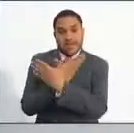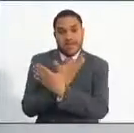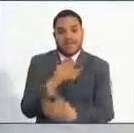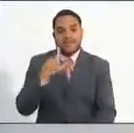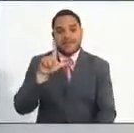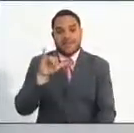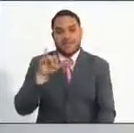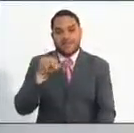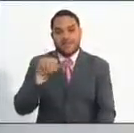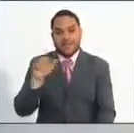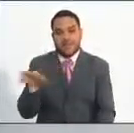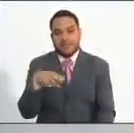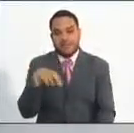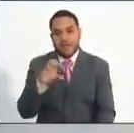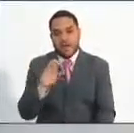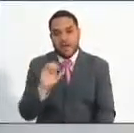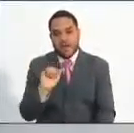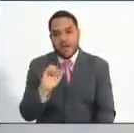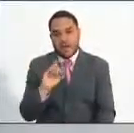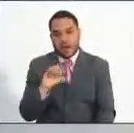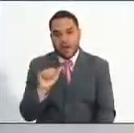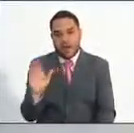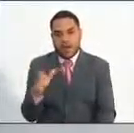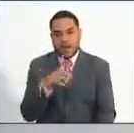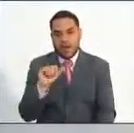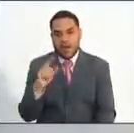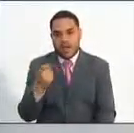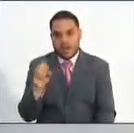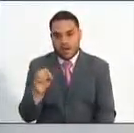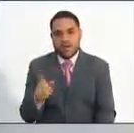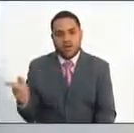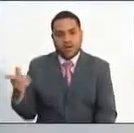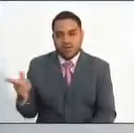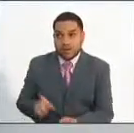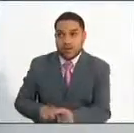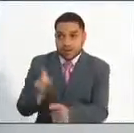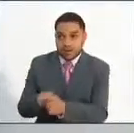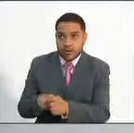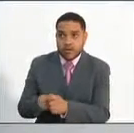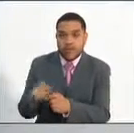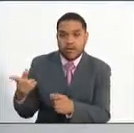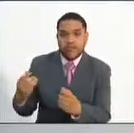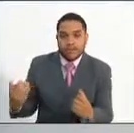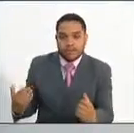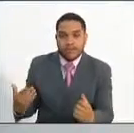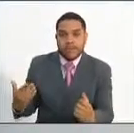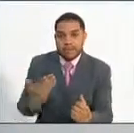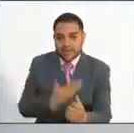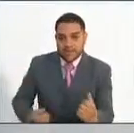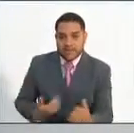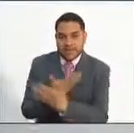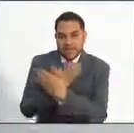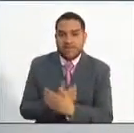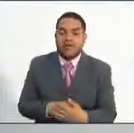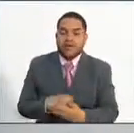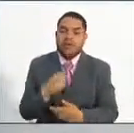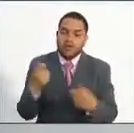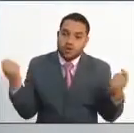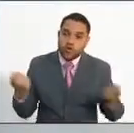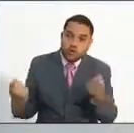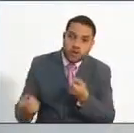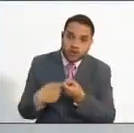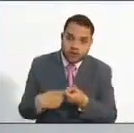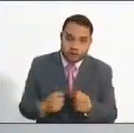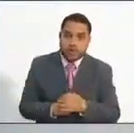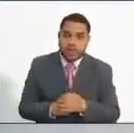Ruiz. Ella se vinculó al Departamento Administrativo de Presidencia de la República a través de la convocatoria número 251 de 2013. Hola